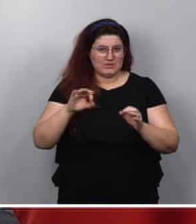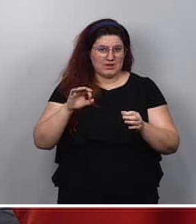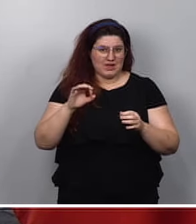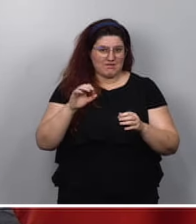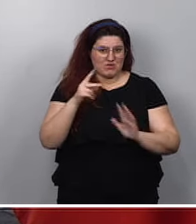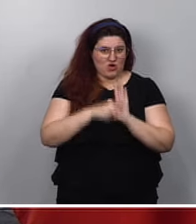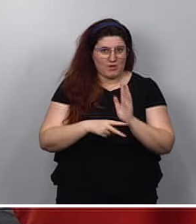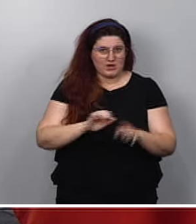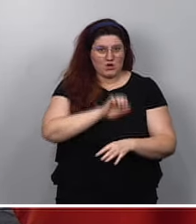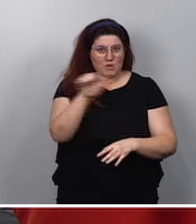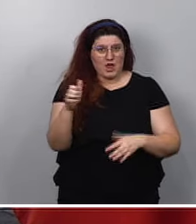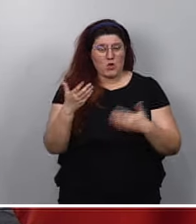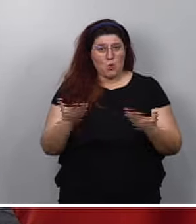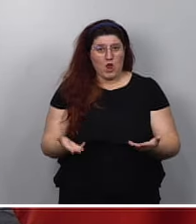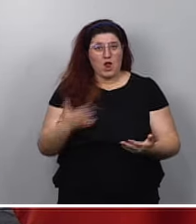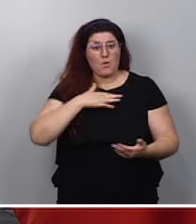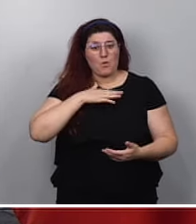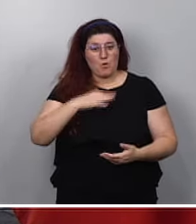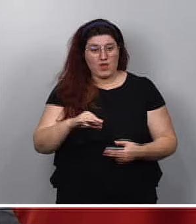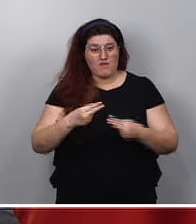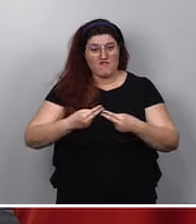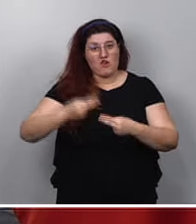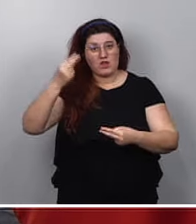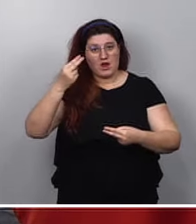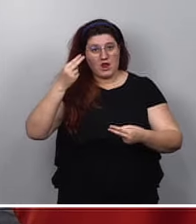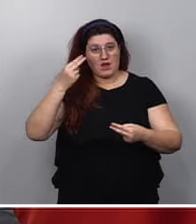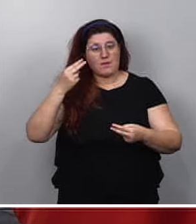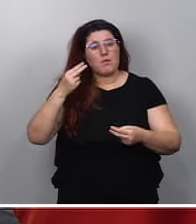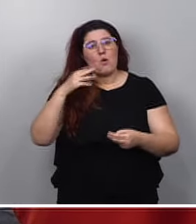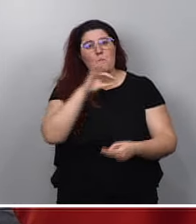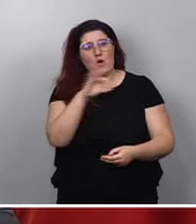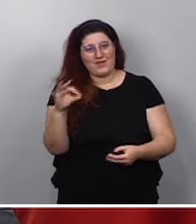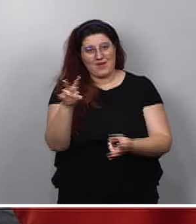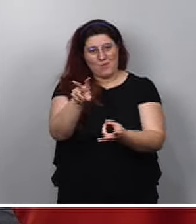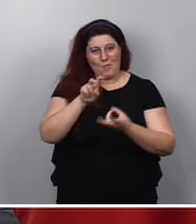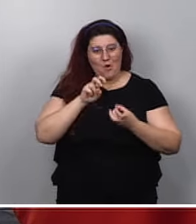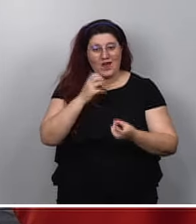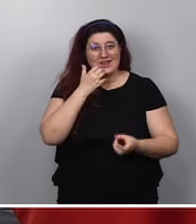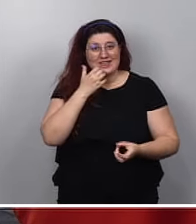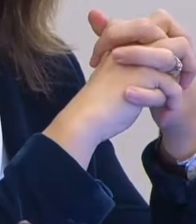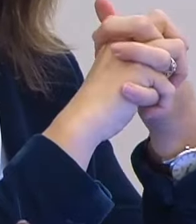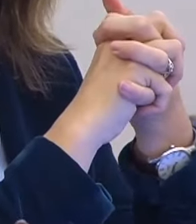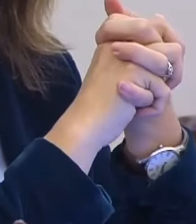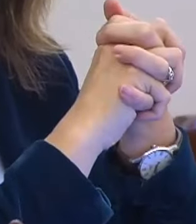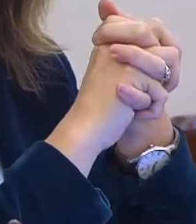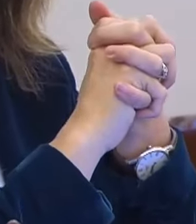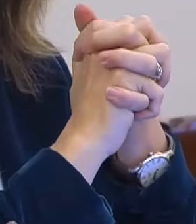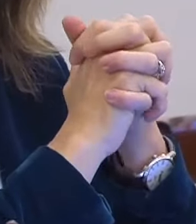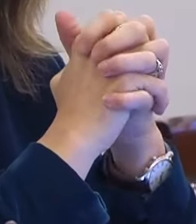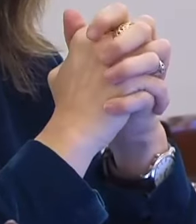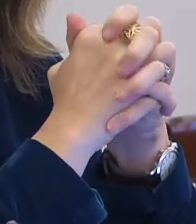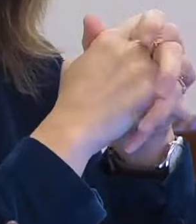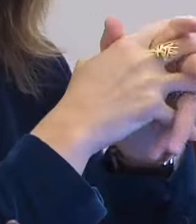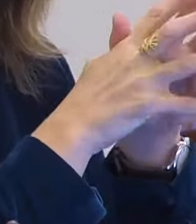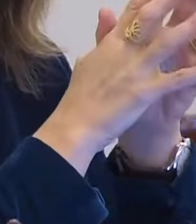y es la posibilidad de introducir en frontera una tasa para aquellos productos procedentes de terceros países que no cuenten